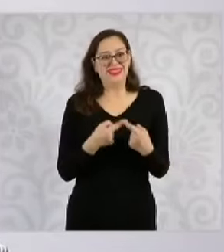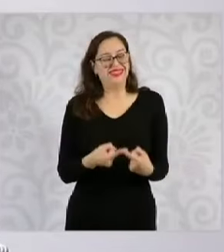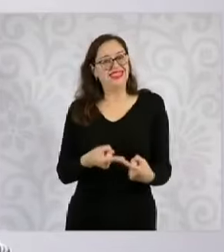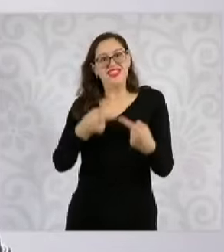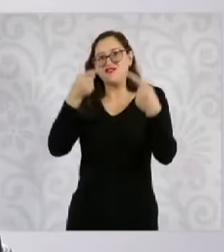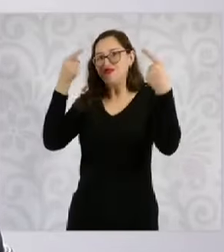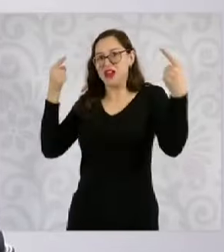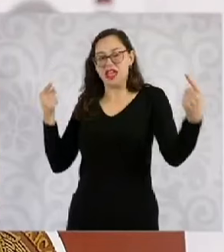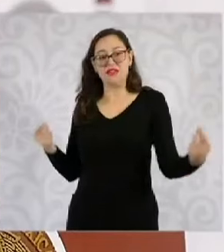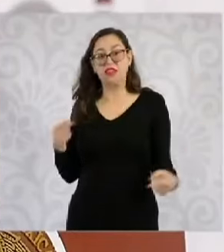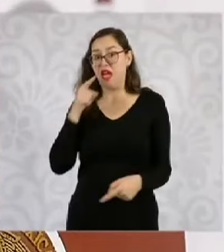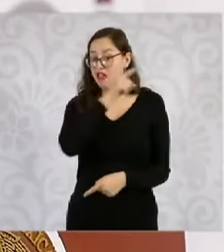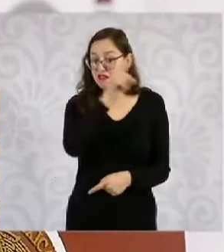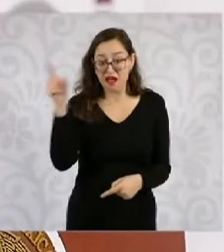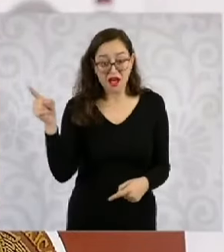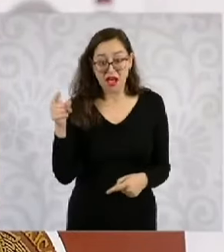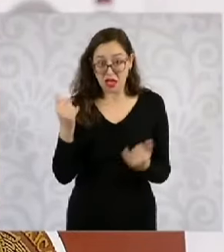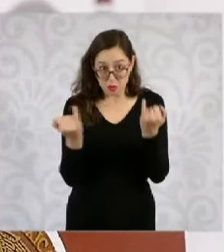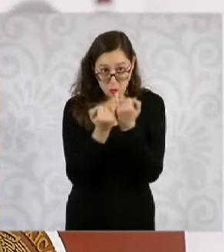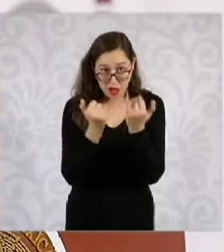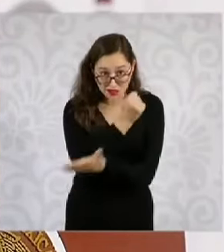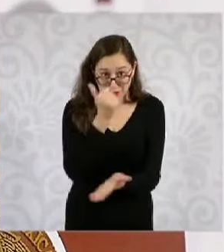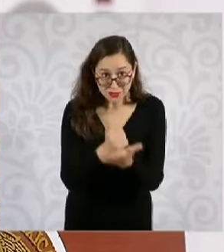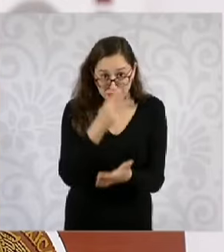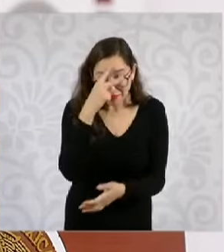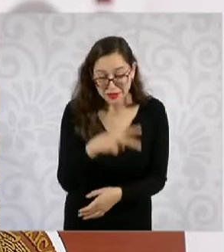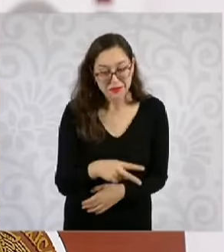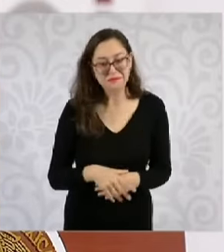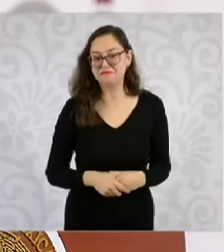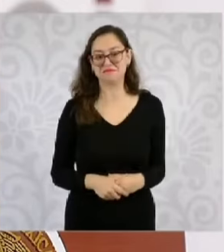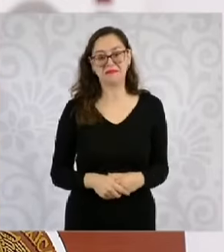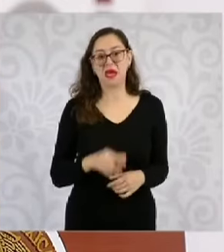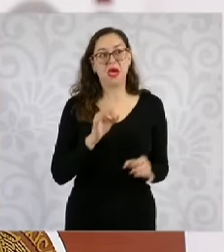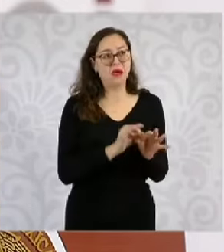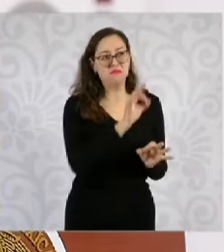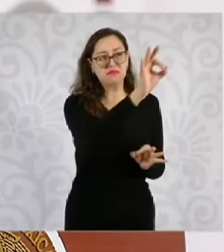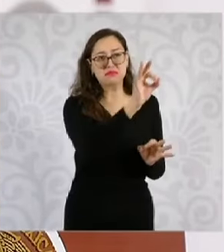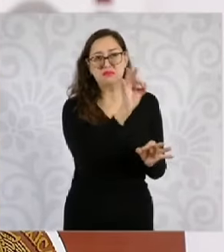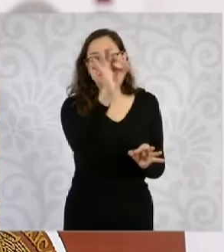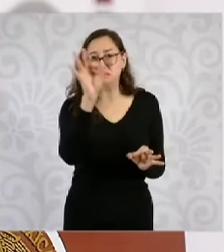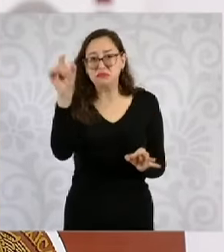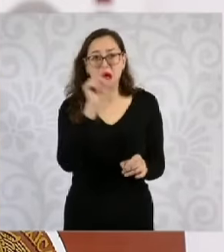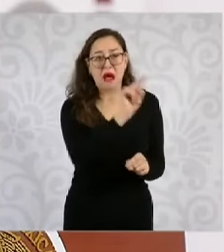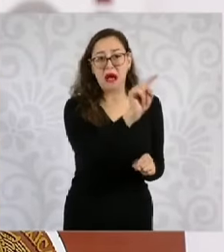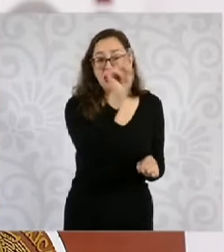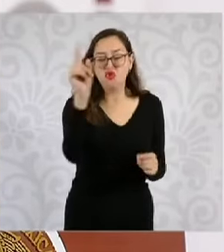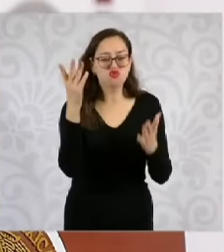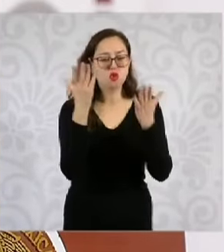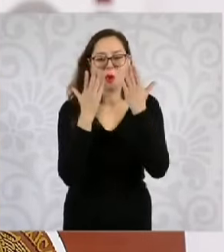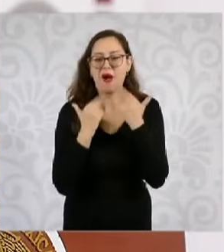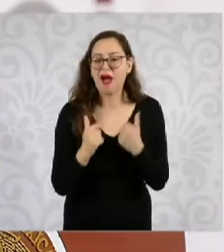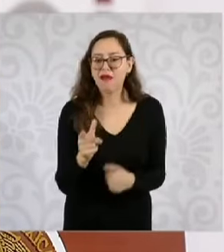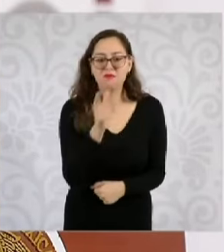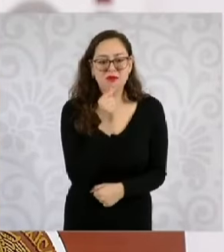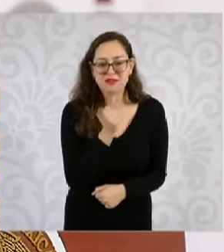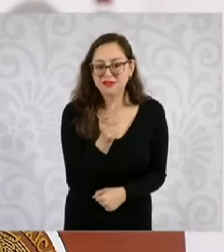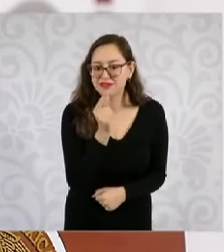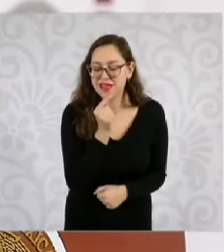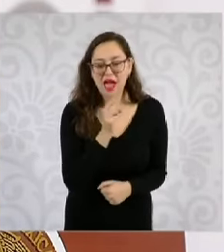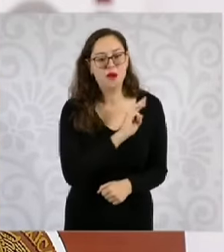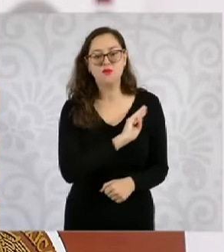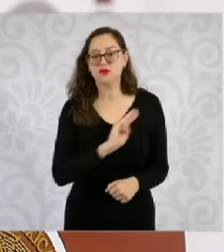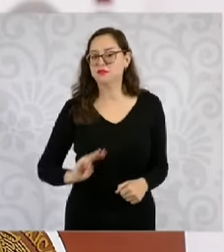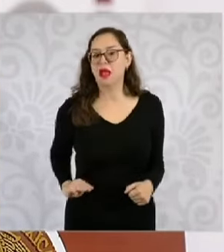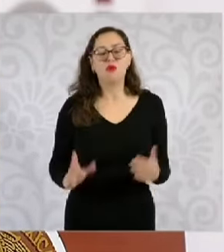Ejército y a la Marina para ir en su auxilio y ayuda de la población. Hay familias que hoy no tienen acceso a policías municipales confiables o a